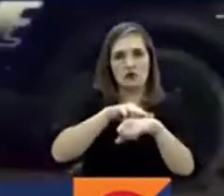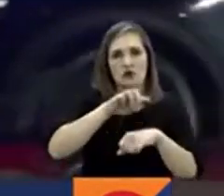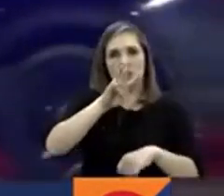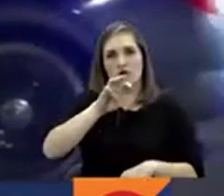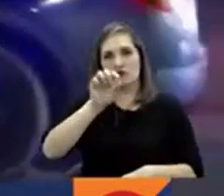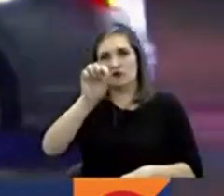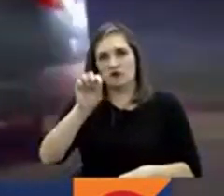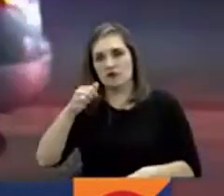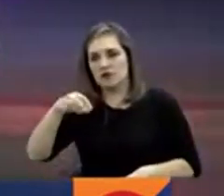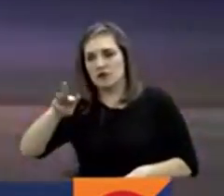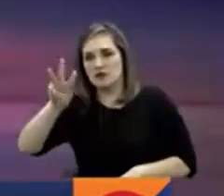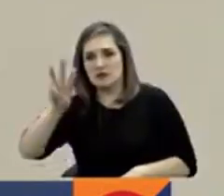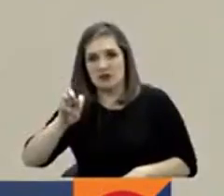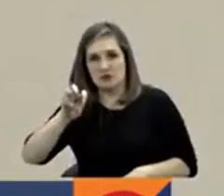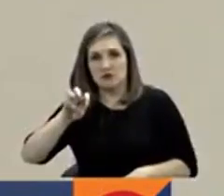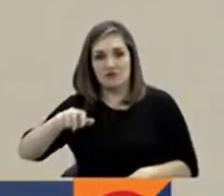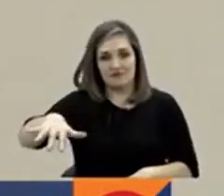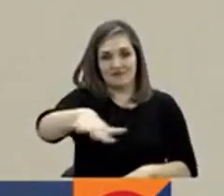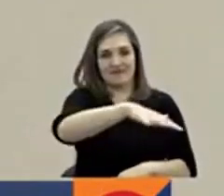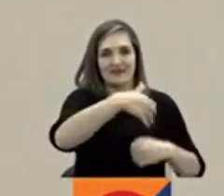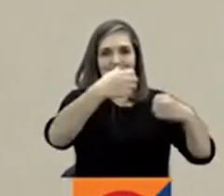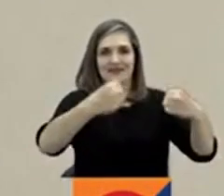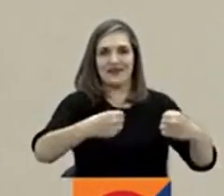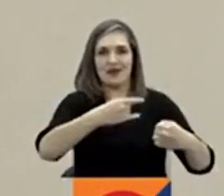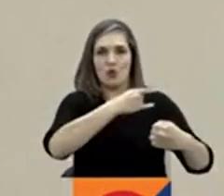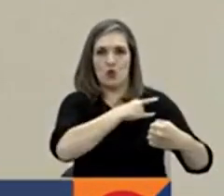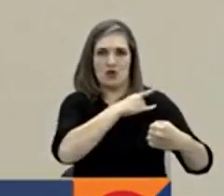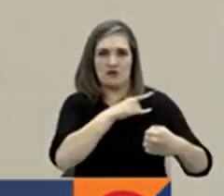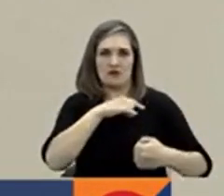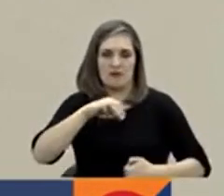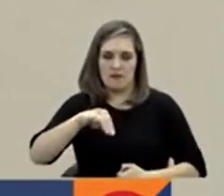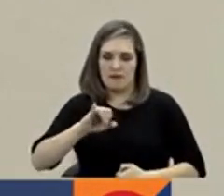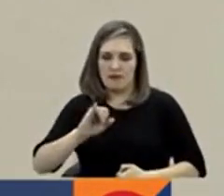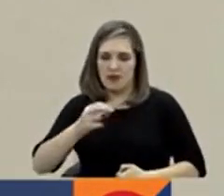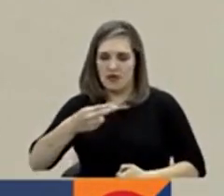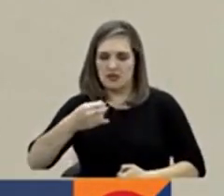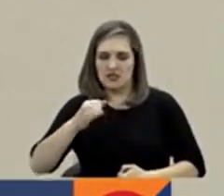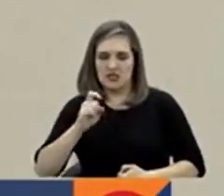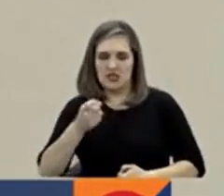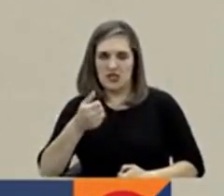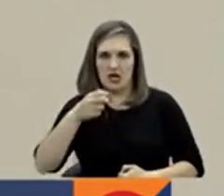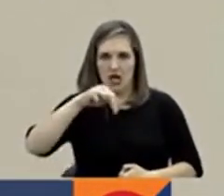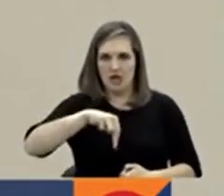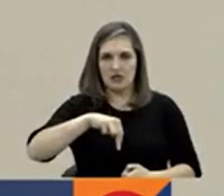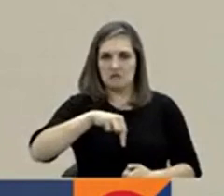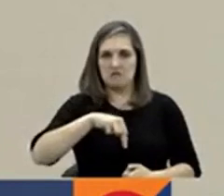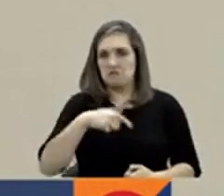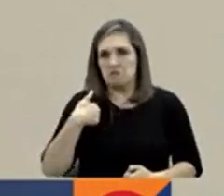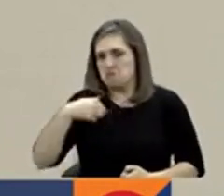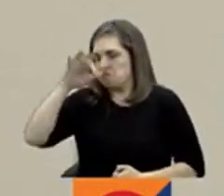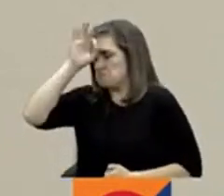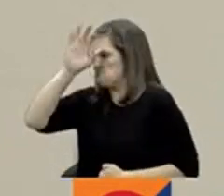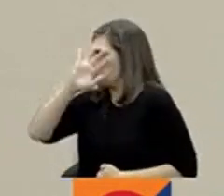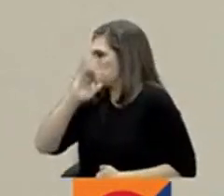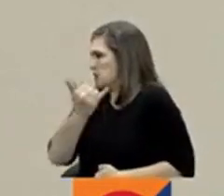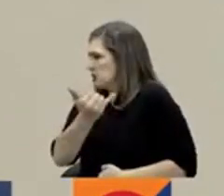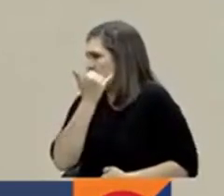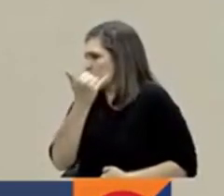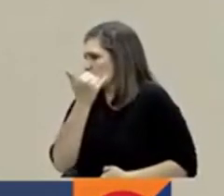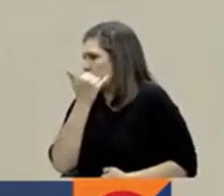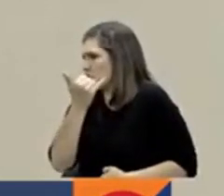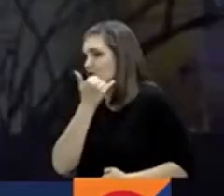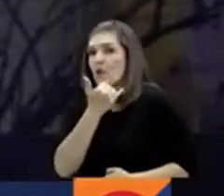en Berkey Hall, en el campus. Recibimos varias llamadas al 911 sobre un tiroteo dentro del Berkey Hall. Numerosos oficiales